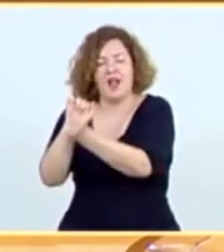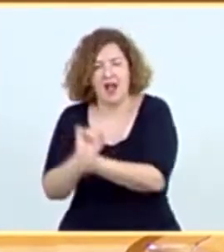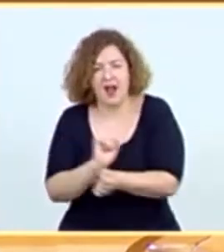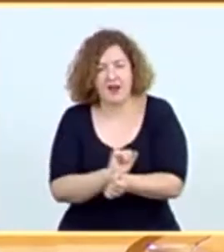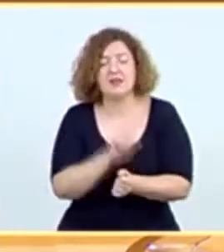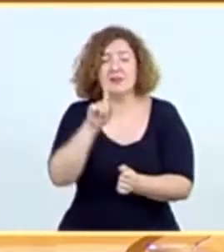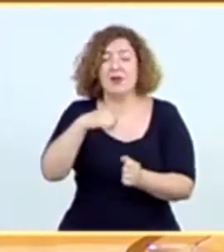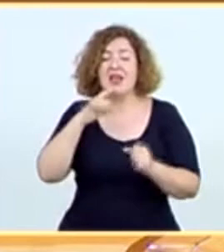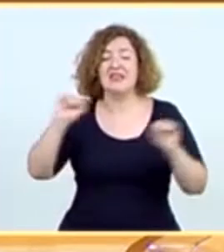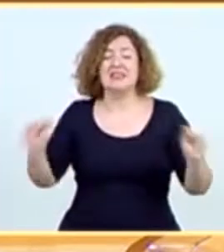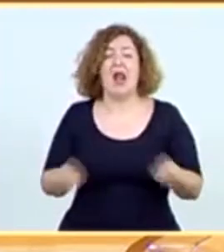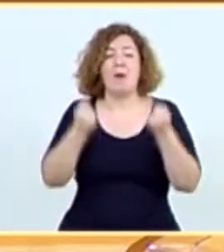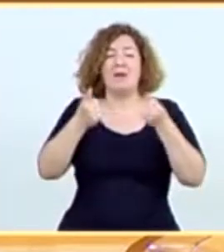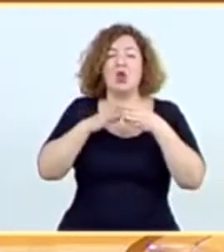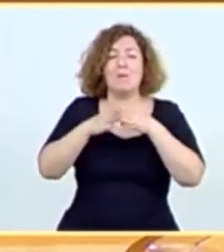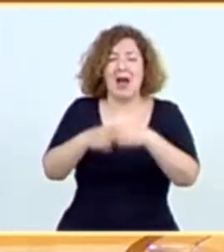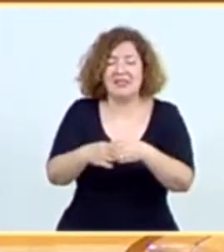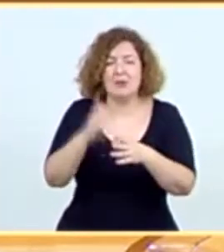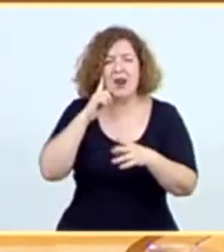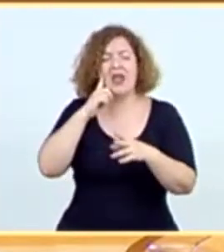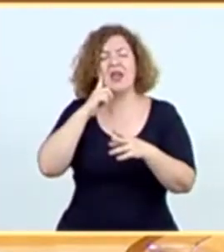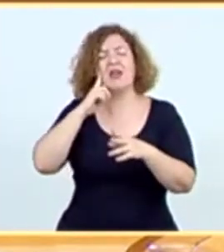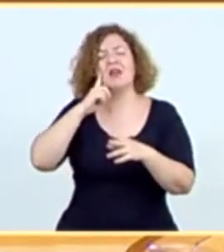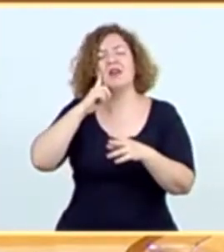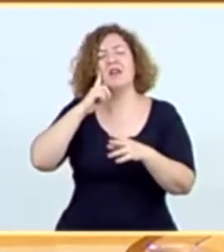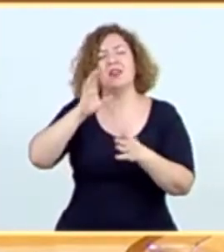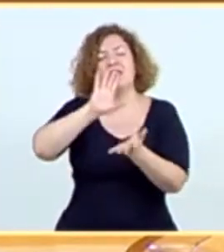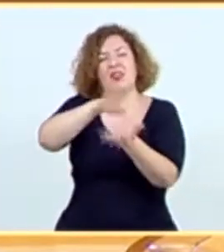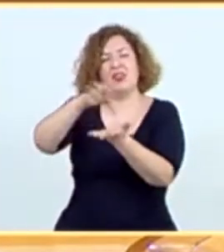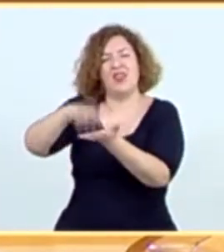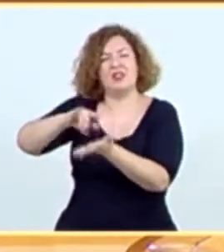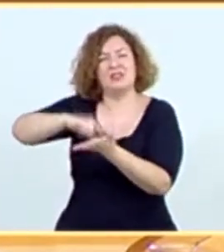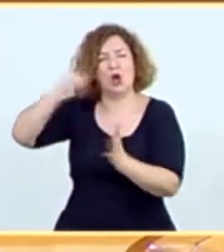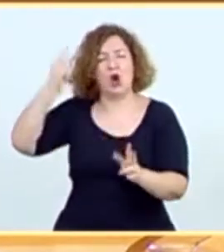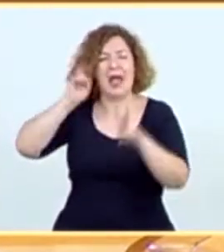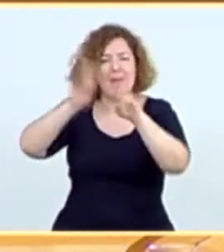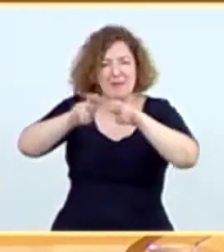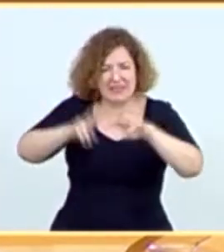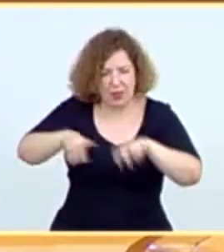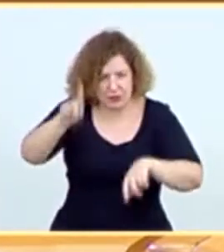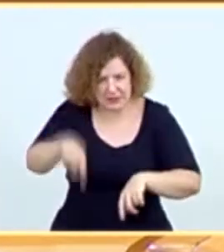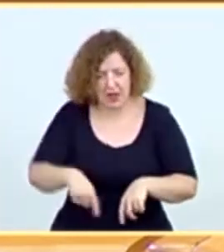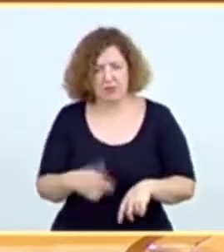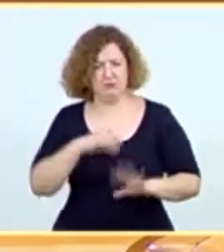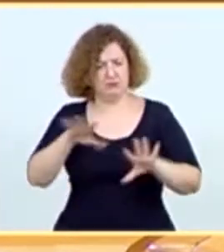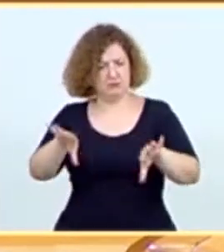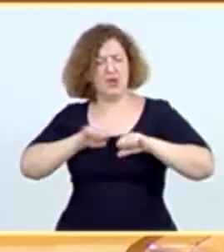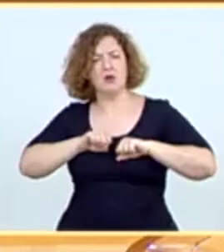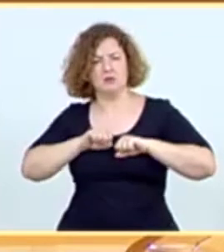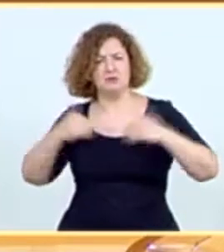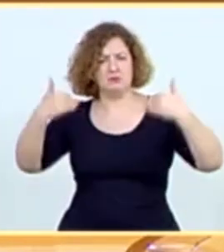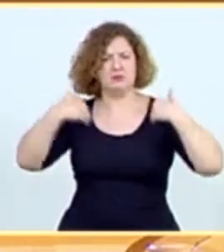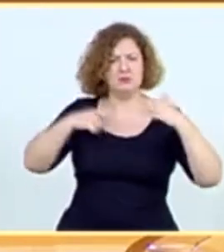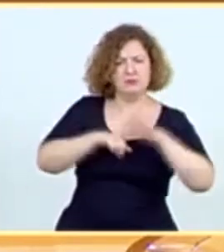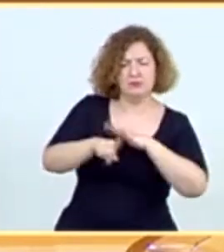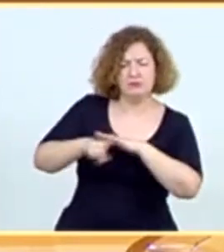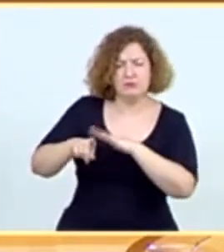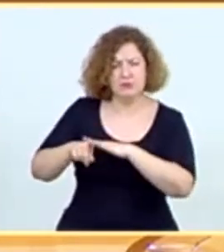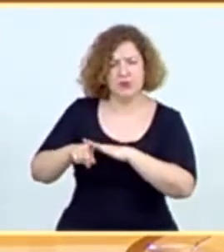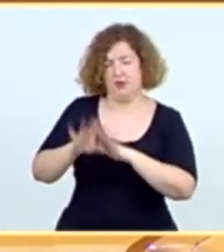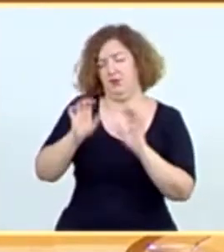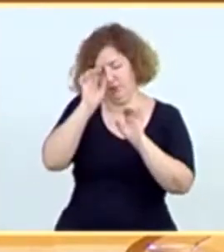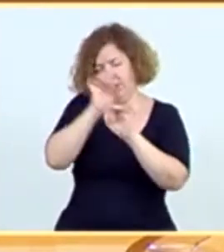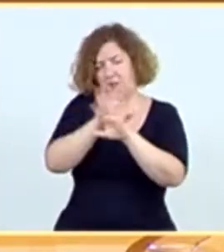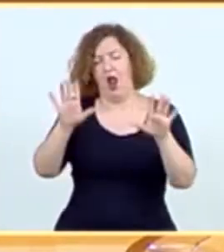salvamento marítimo y la investigación de nuestros centros tecnológicos, entre otros. Y, por supuesto, queremos gestionar nuestras propias